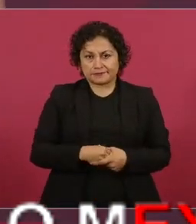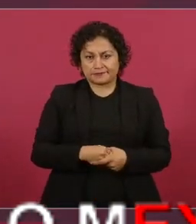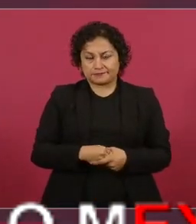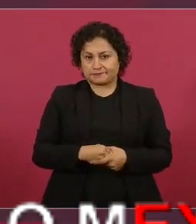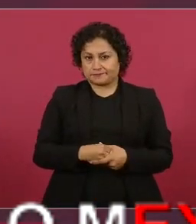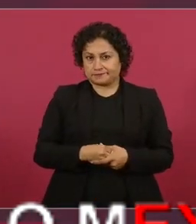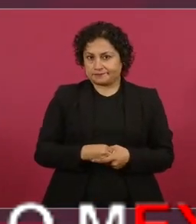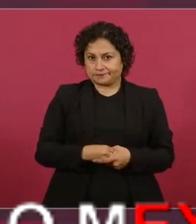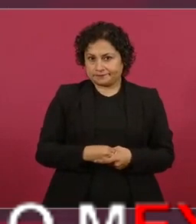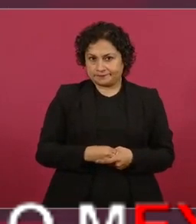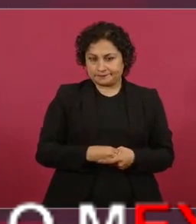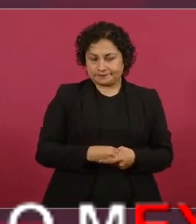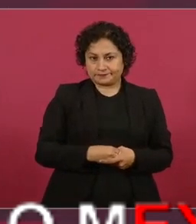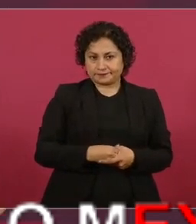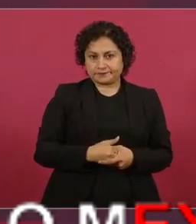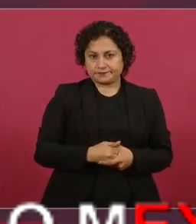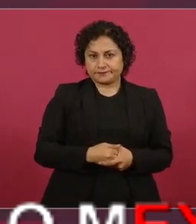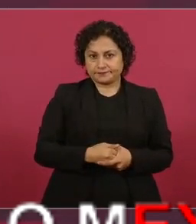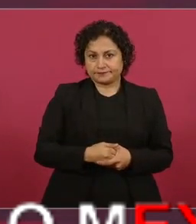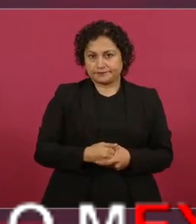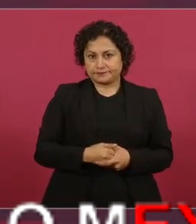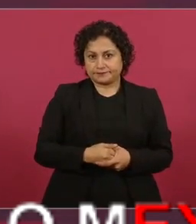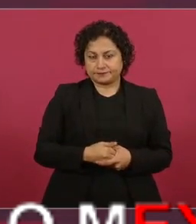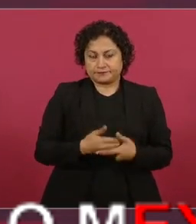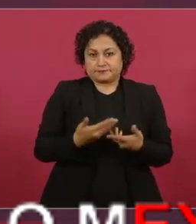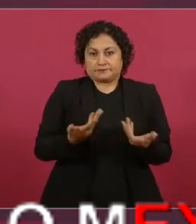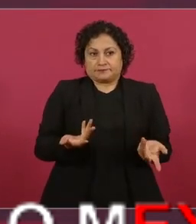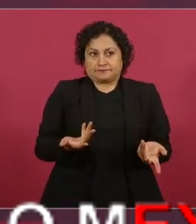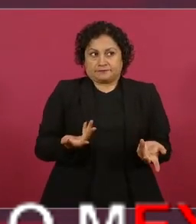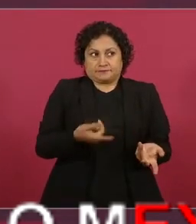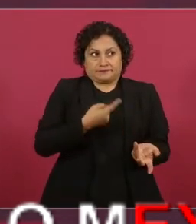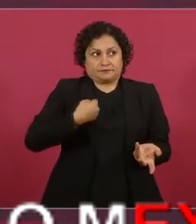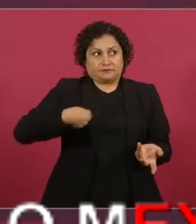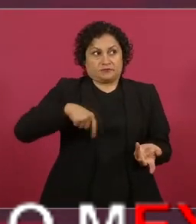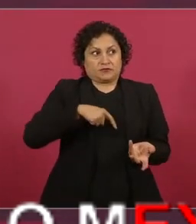hasta salimos a marchar, nos asoleamos